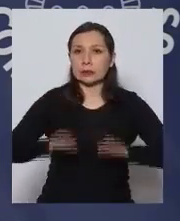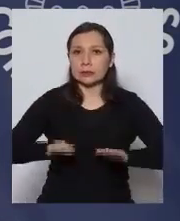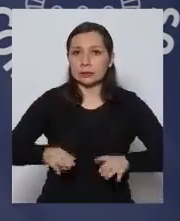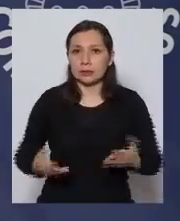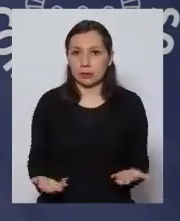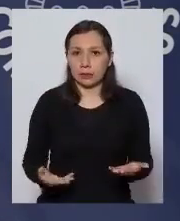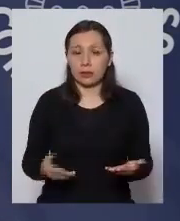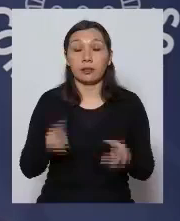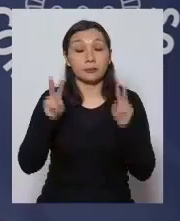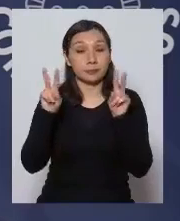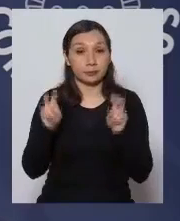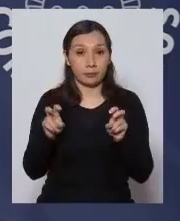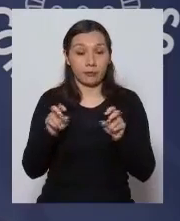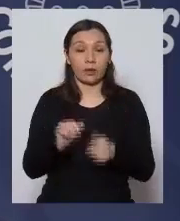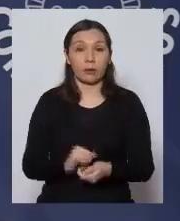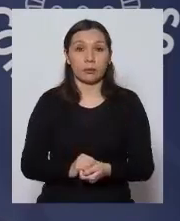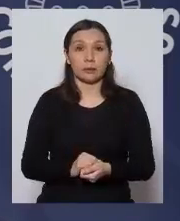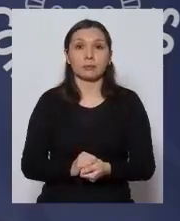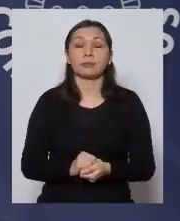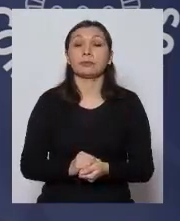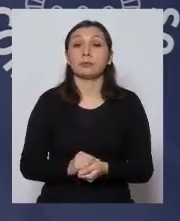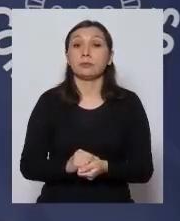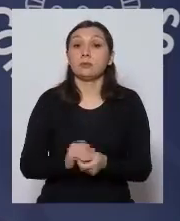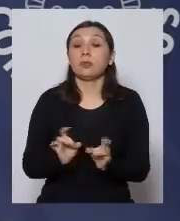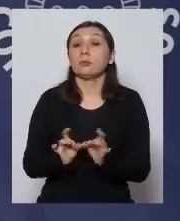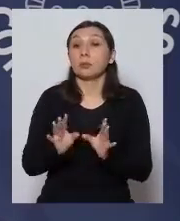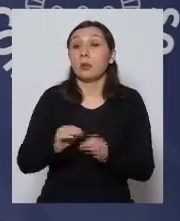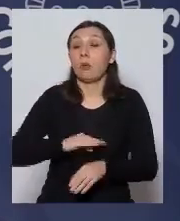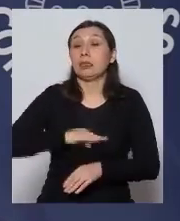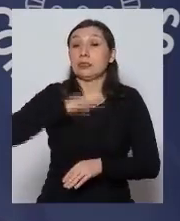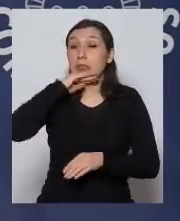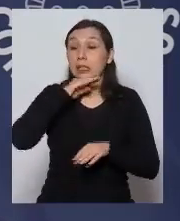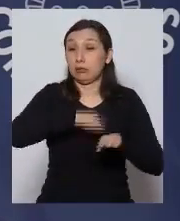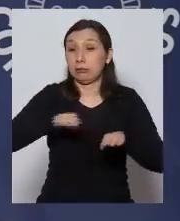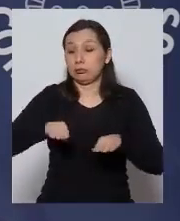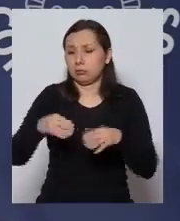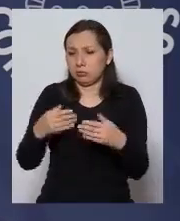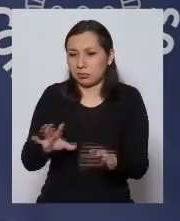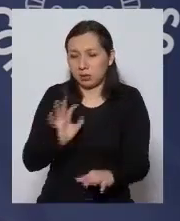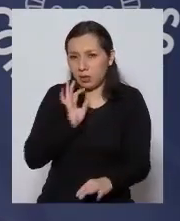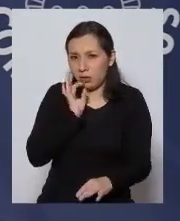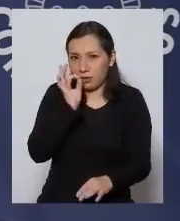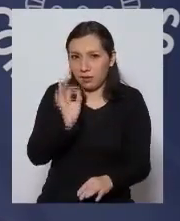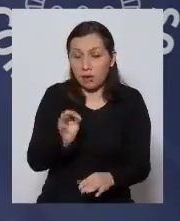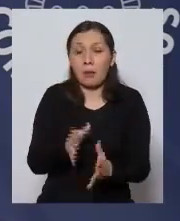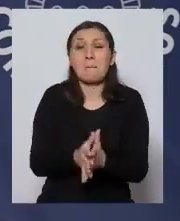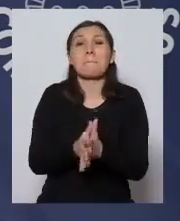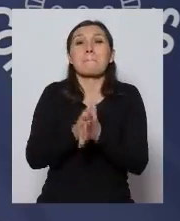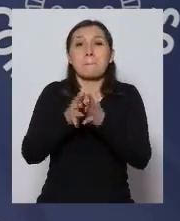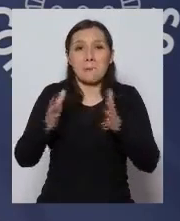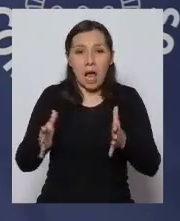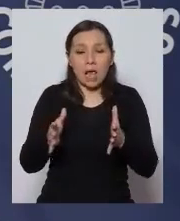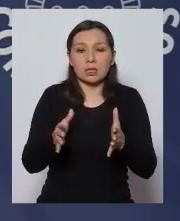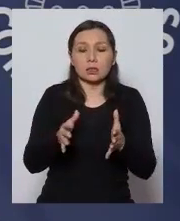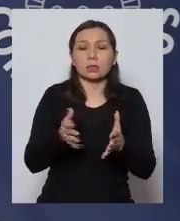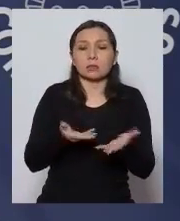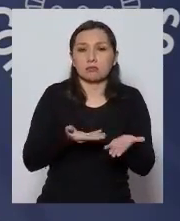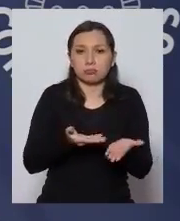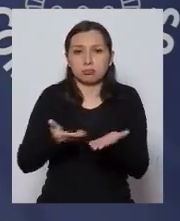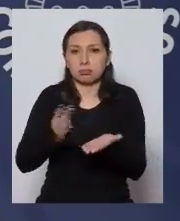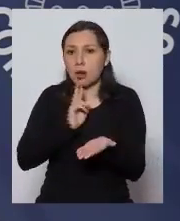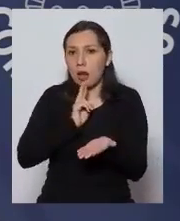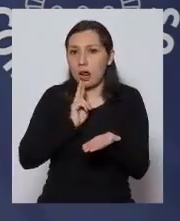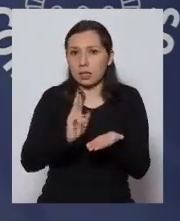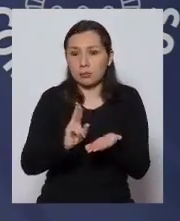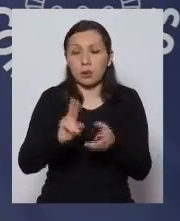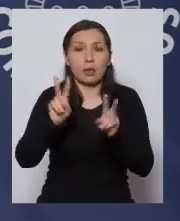relación al posible colapso ya hemos señalado hemos aumentado nuestra capacidad de